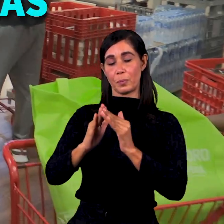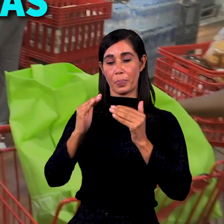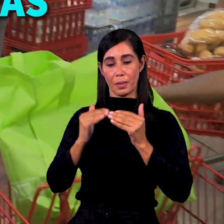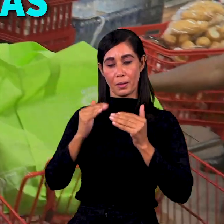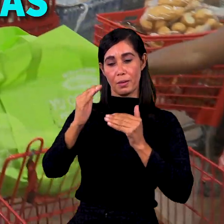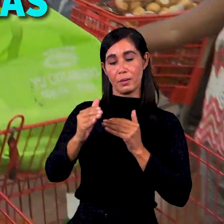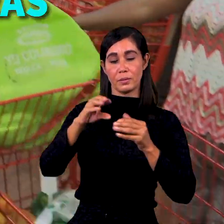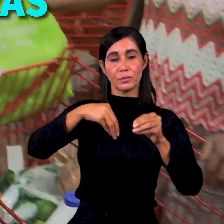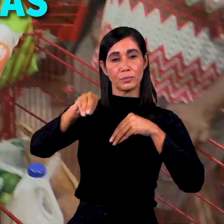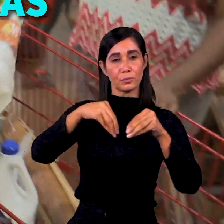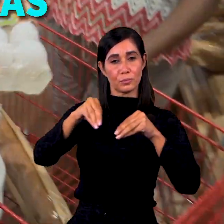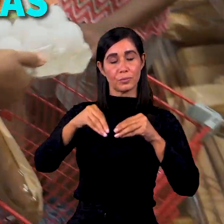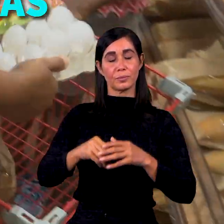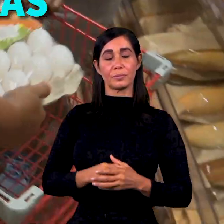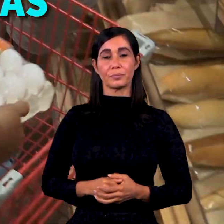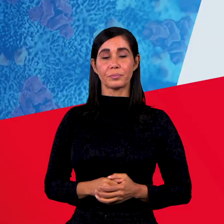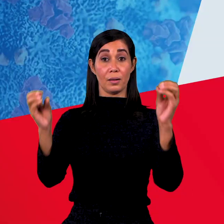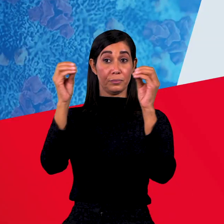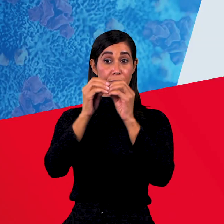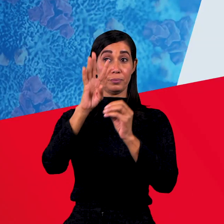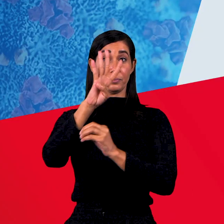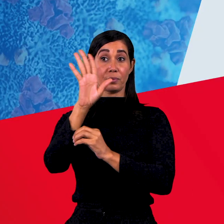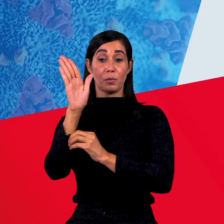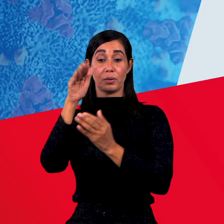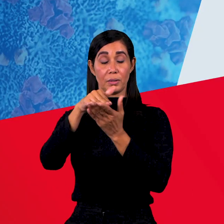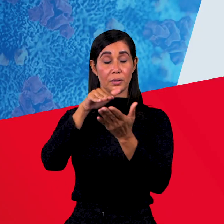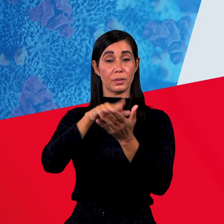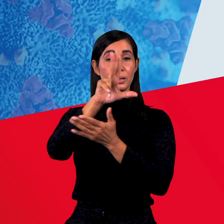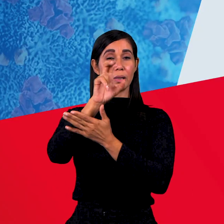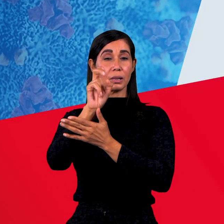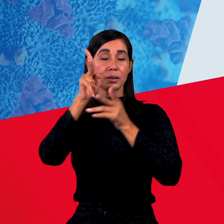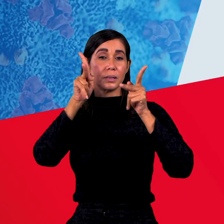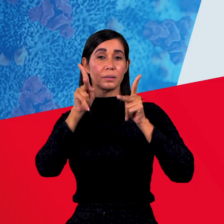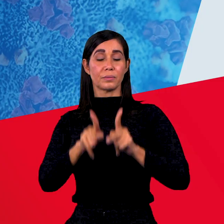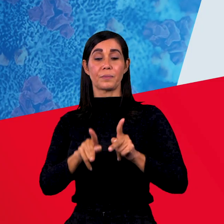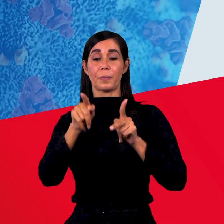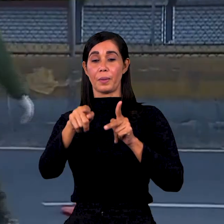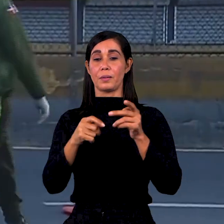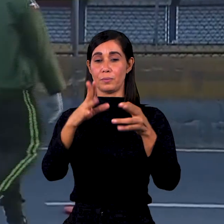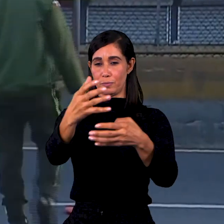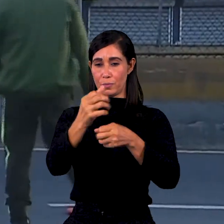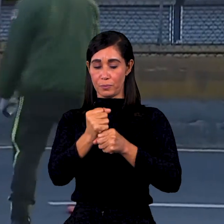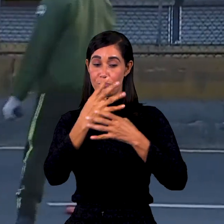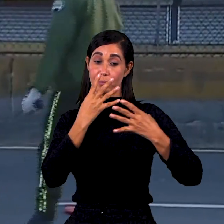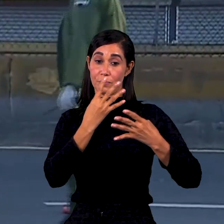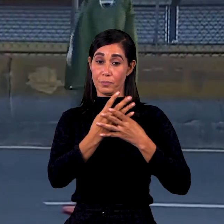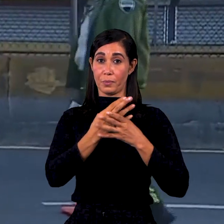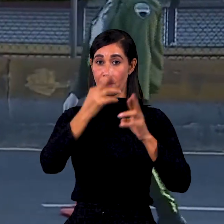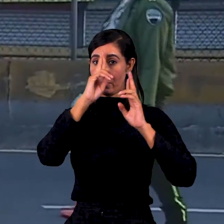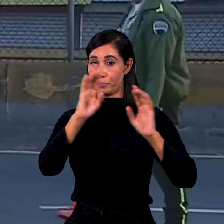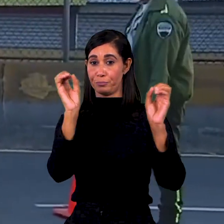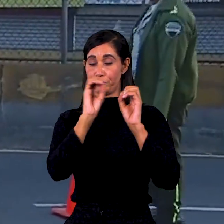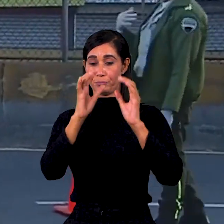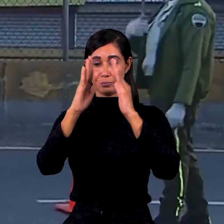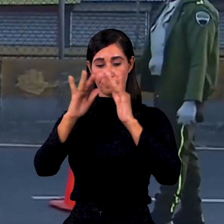mientras hacen sus compras. Más de 45.300 personas han sido apresadas por